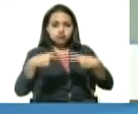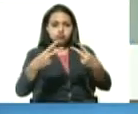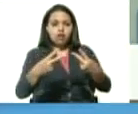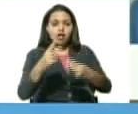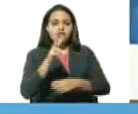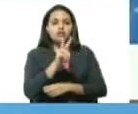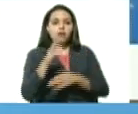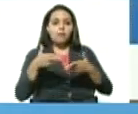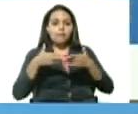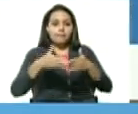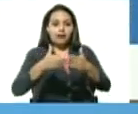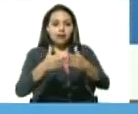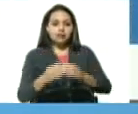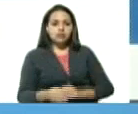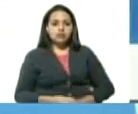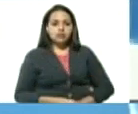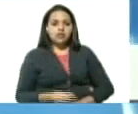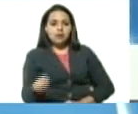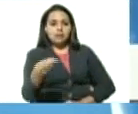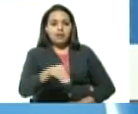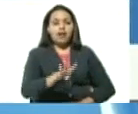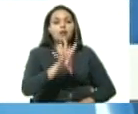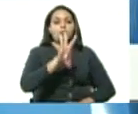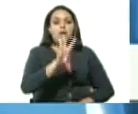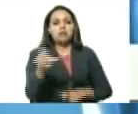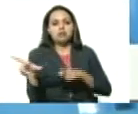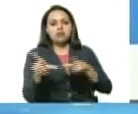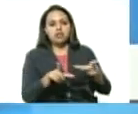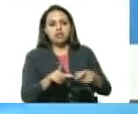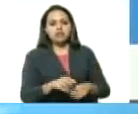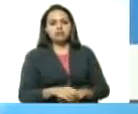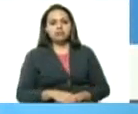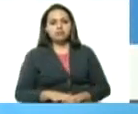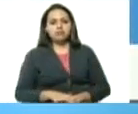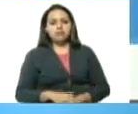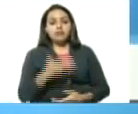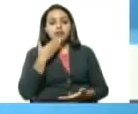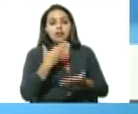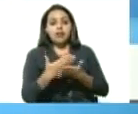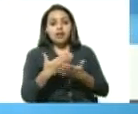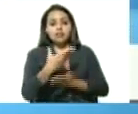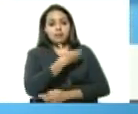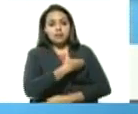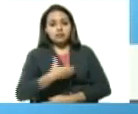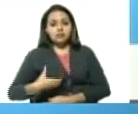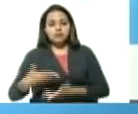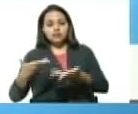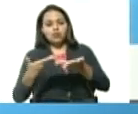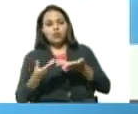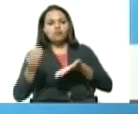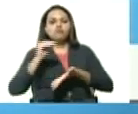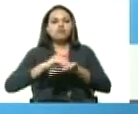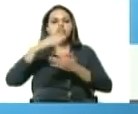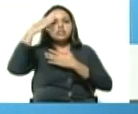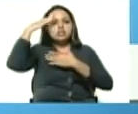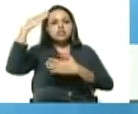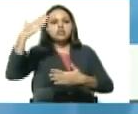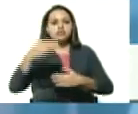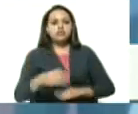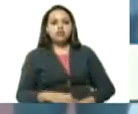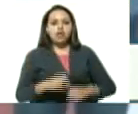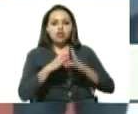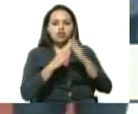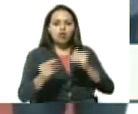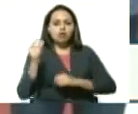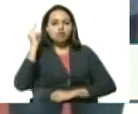dos embarcaciones que se suman a las otras cuatro que ya tenemos listas gracias presidente y reciba nuevamente un saludo caluroso de todos